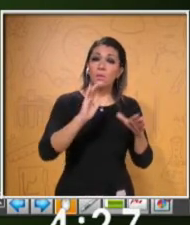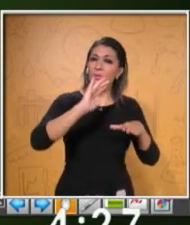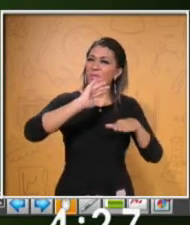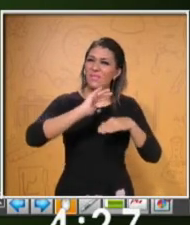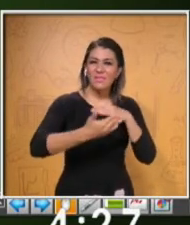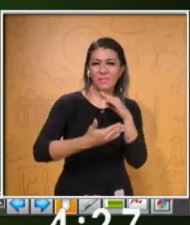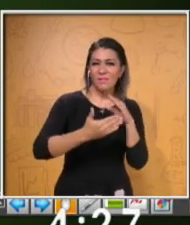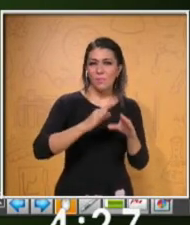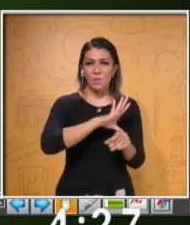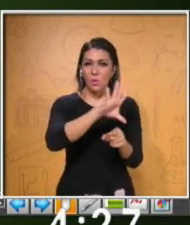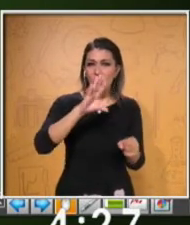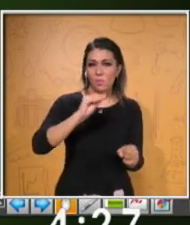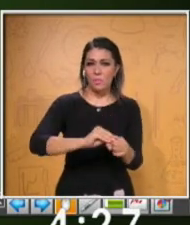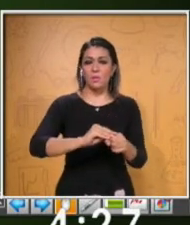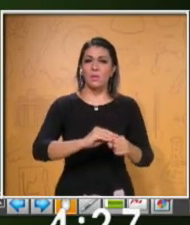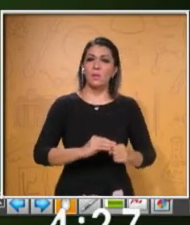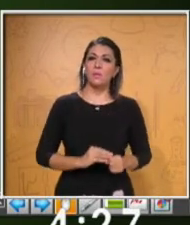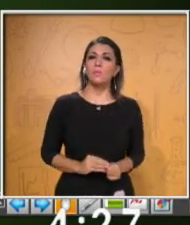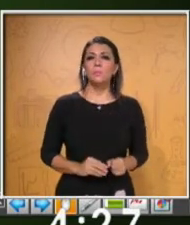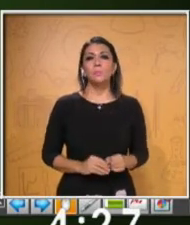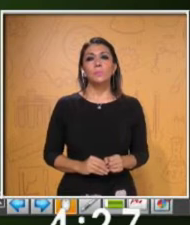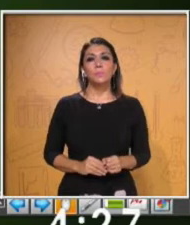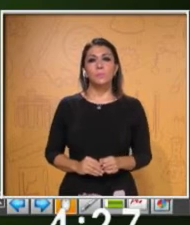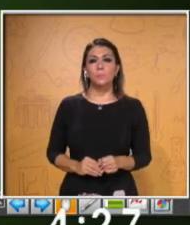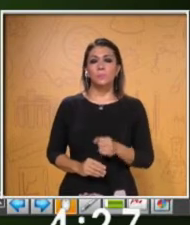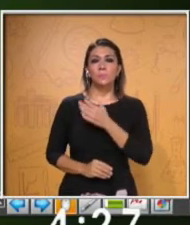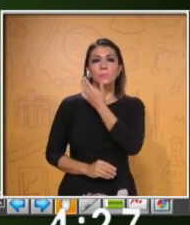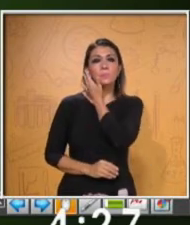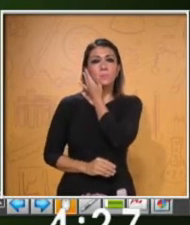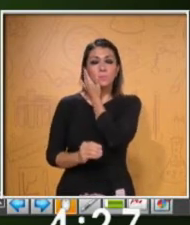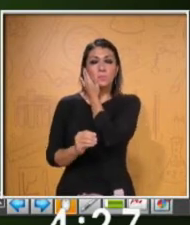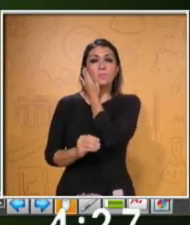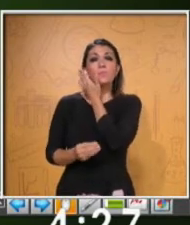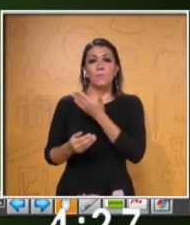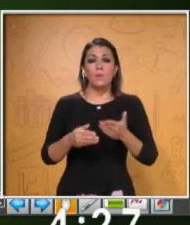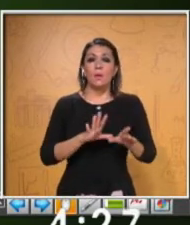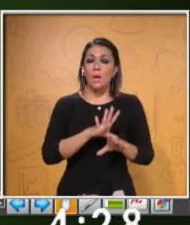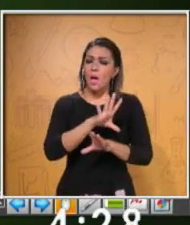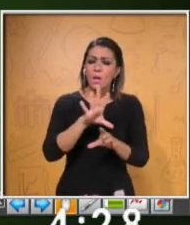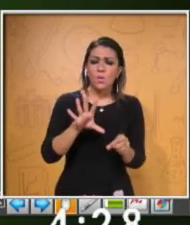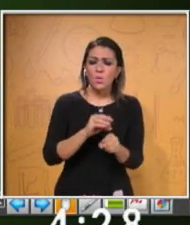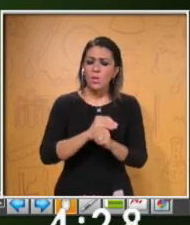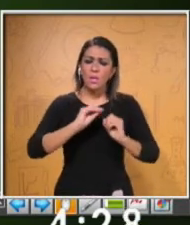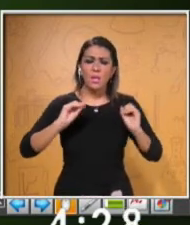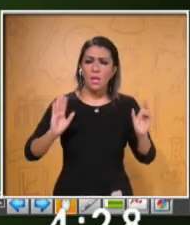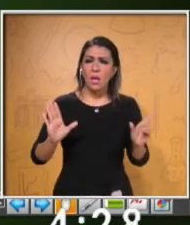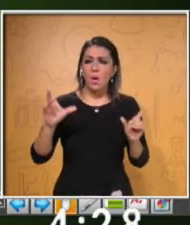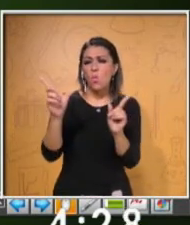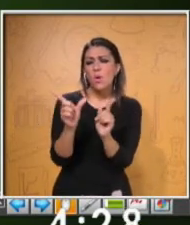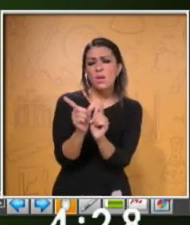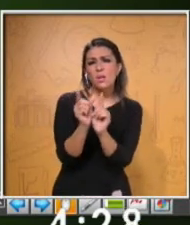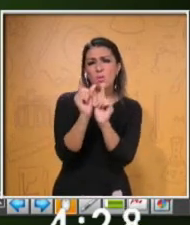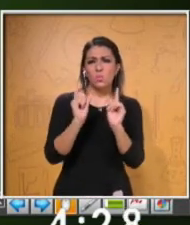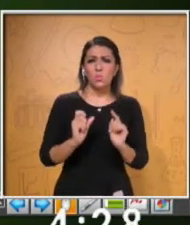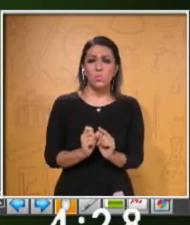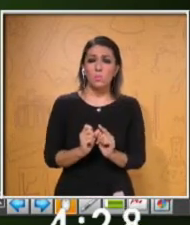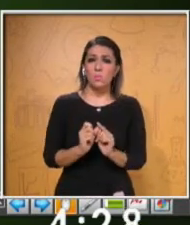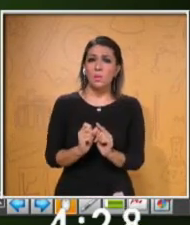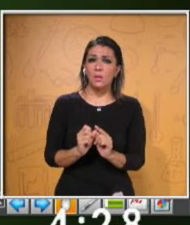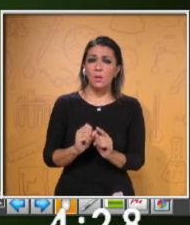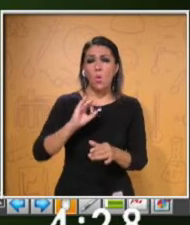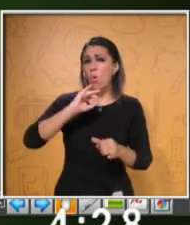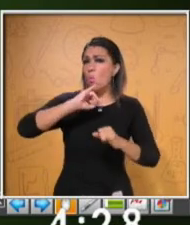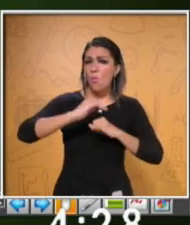nuestra presentación. In conclusion... En conclusión... So, finally... Así que,